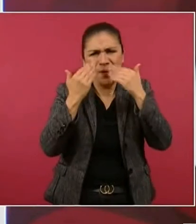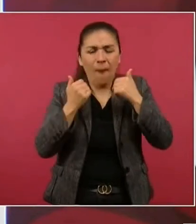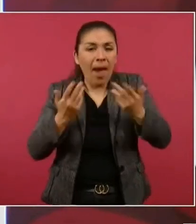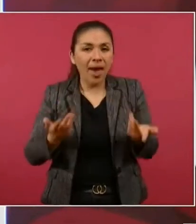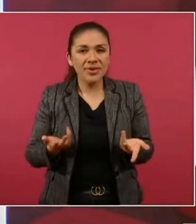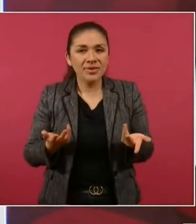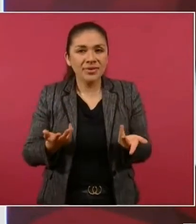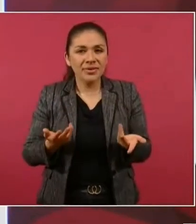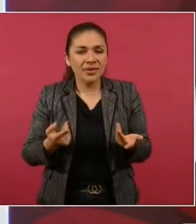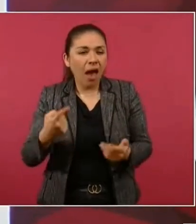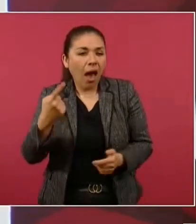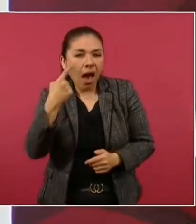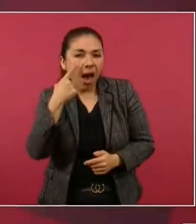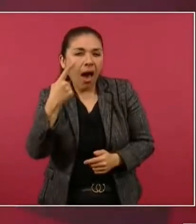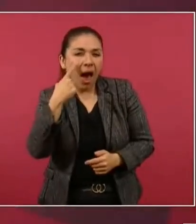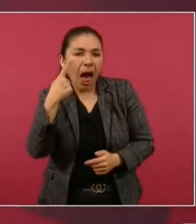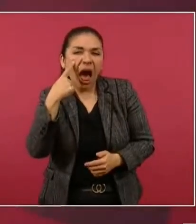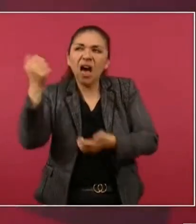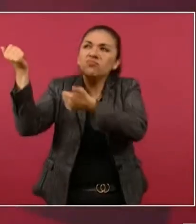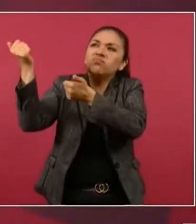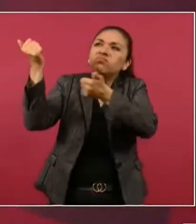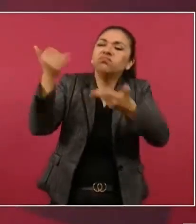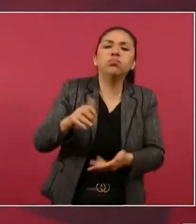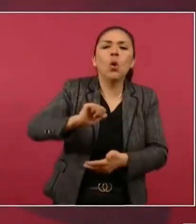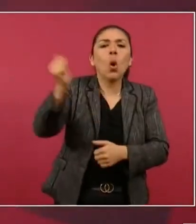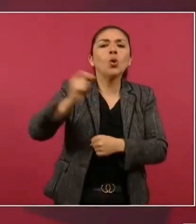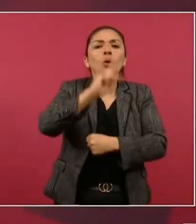Por lo general son importados.